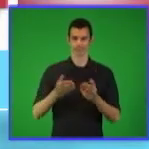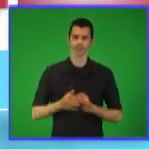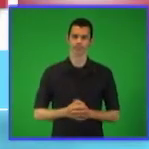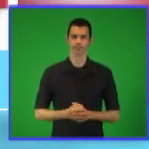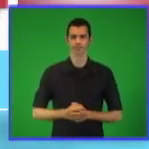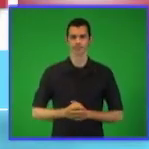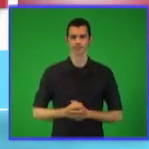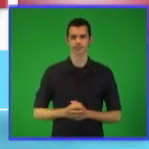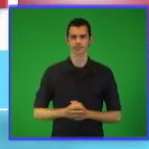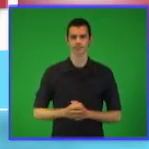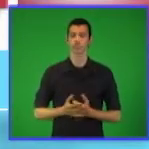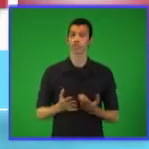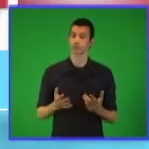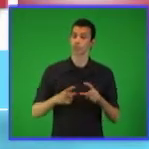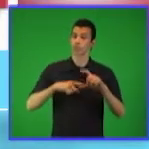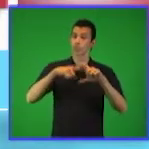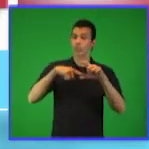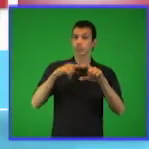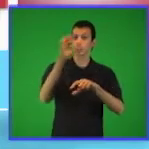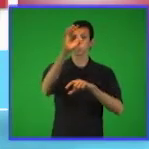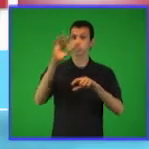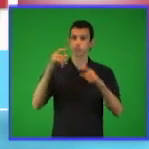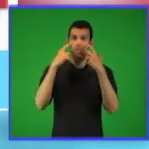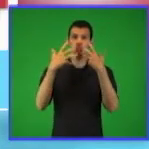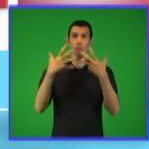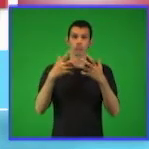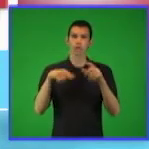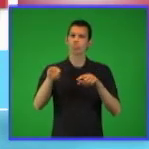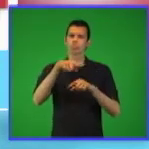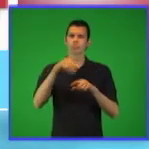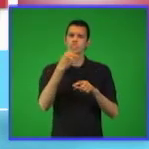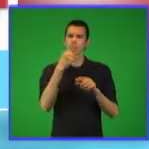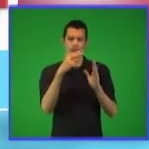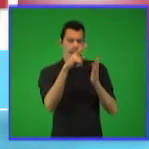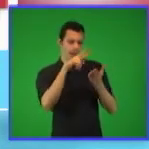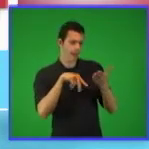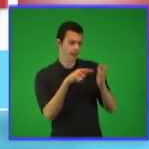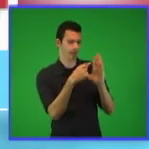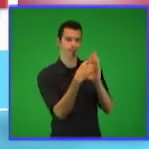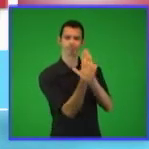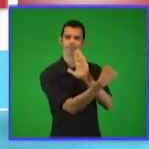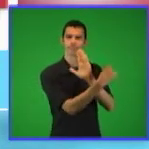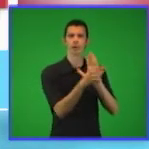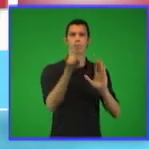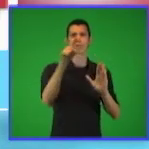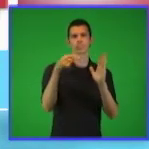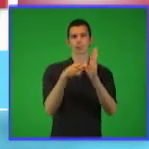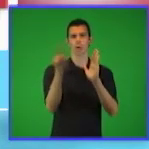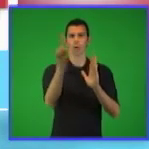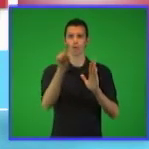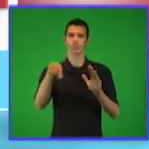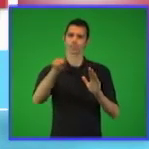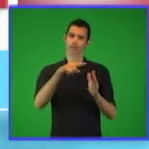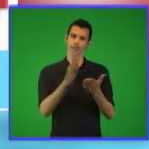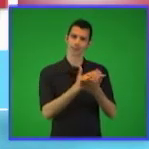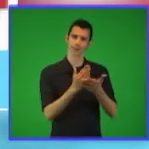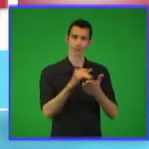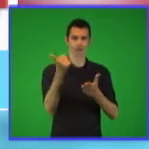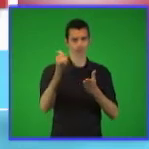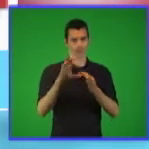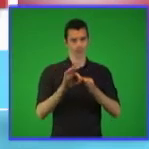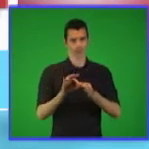.11 de su libro de texto. Es importante para un maestro saber que el